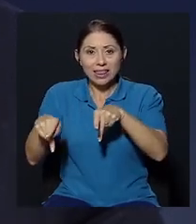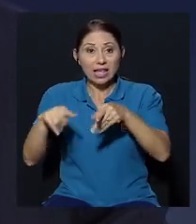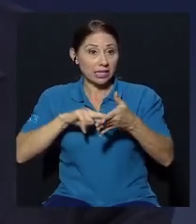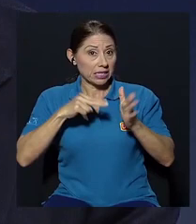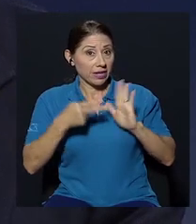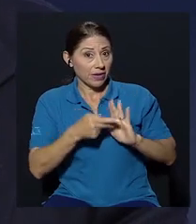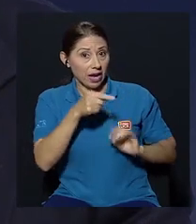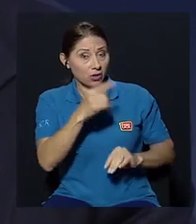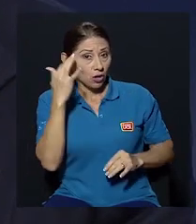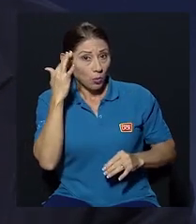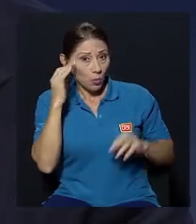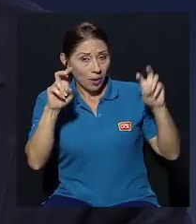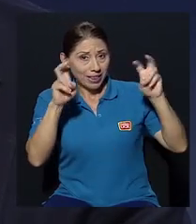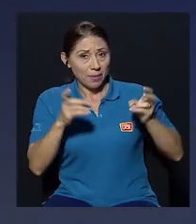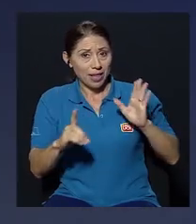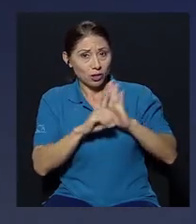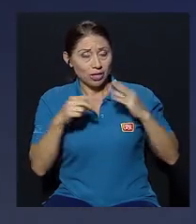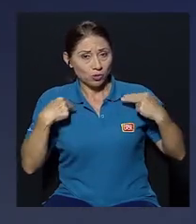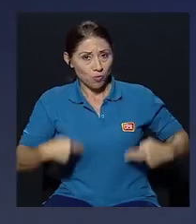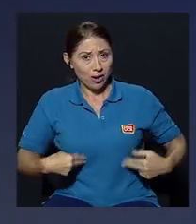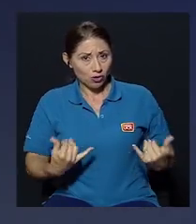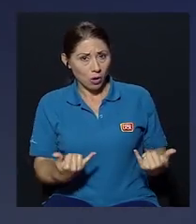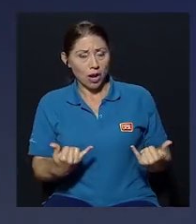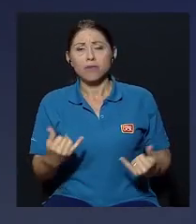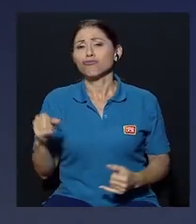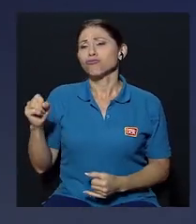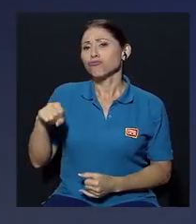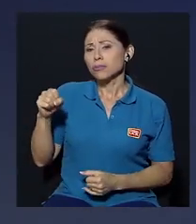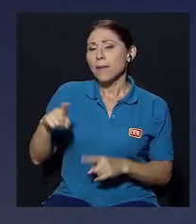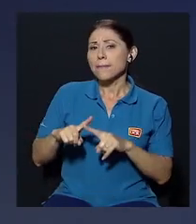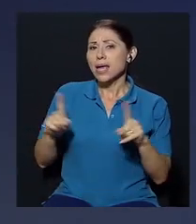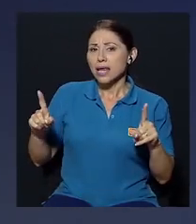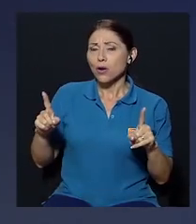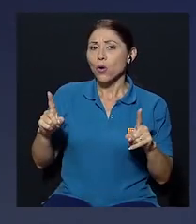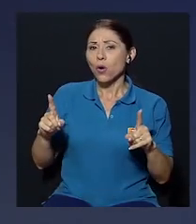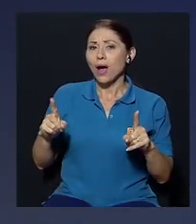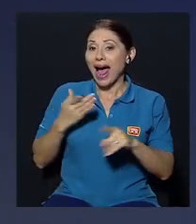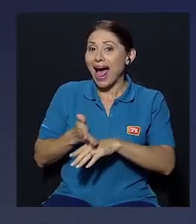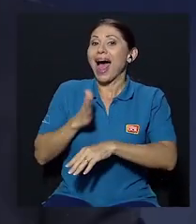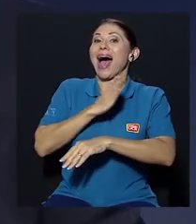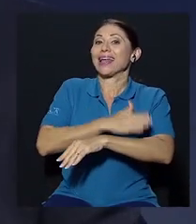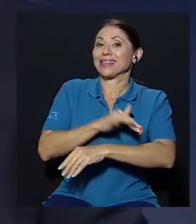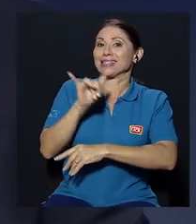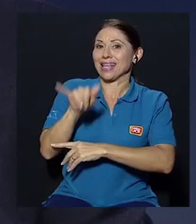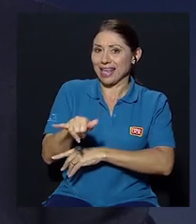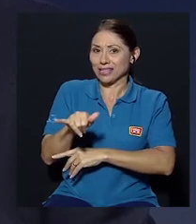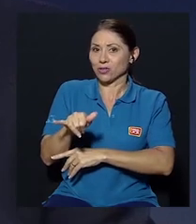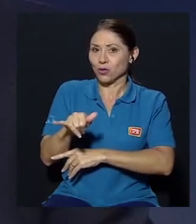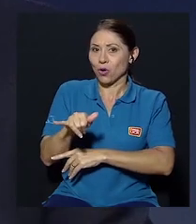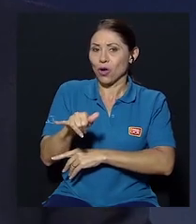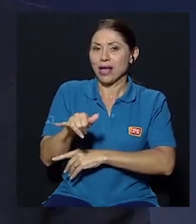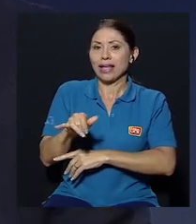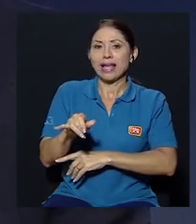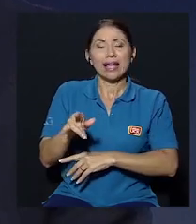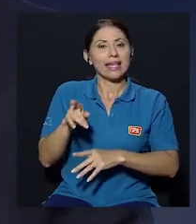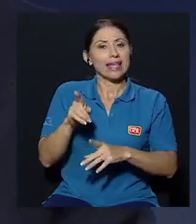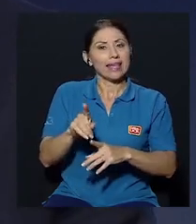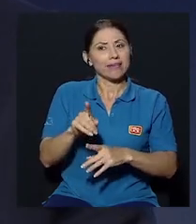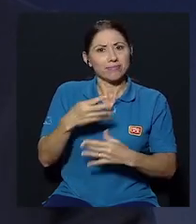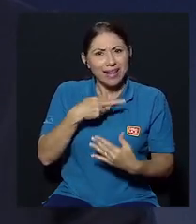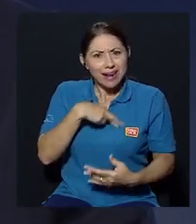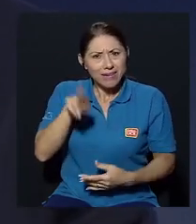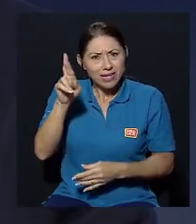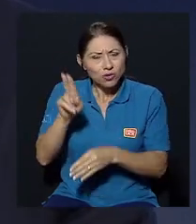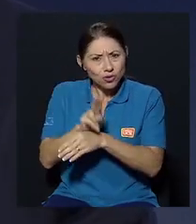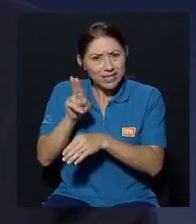eso es el medialismo eso es lo que usted pone en la mesa es que le preocupa el tema de los derechos humanos en este momento entonces no claro pero digamos antes que eso